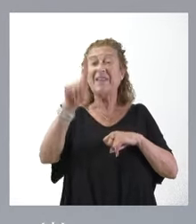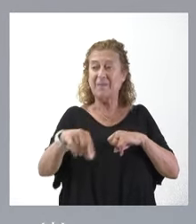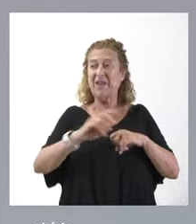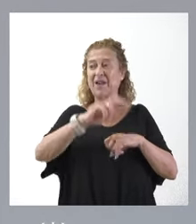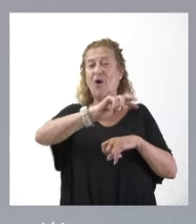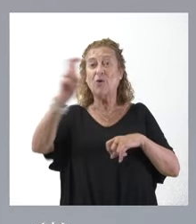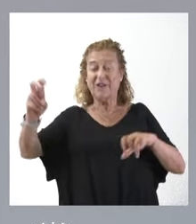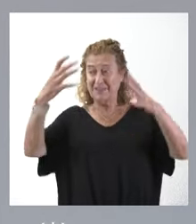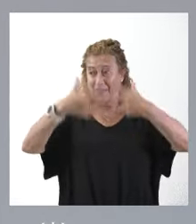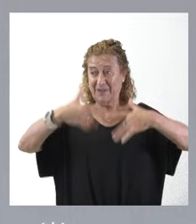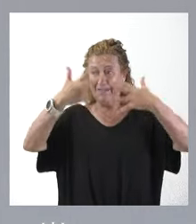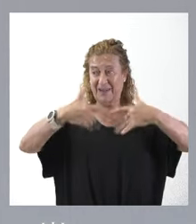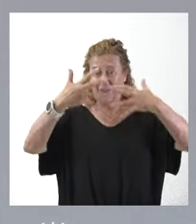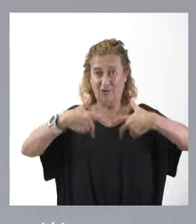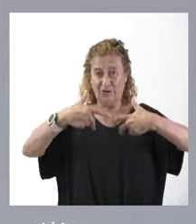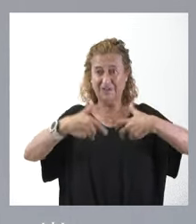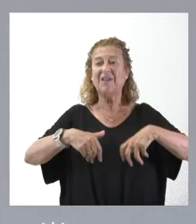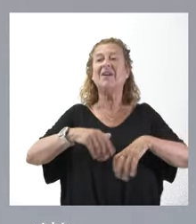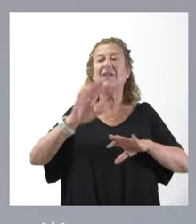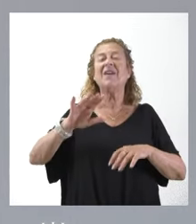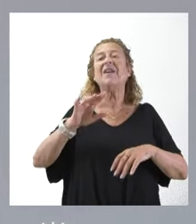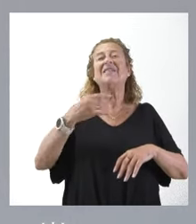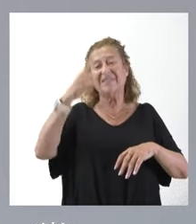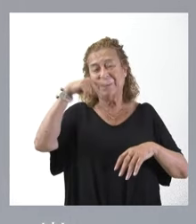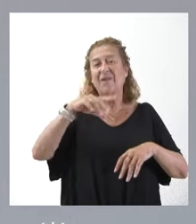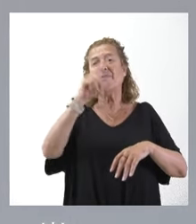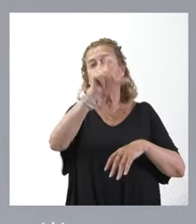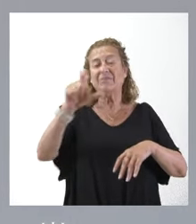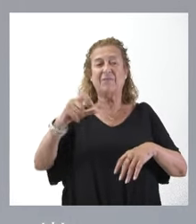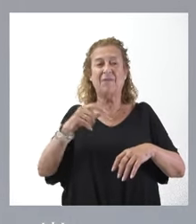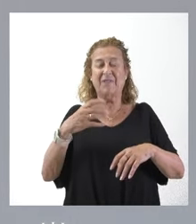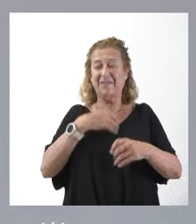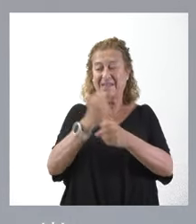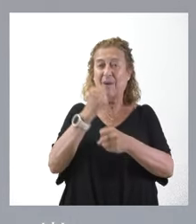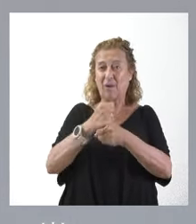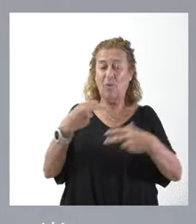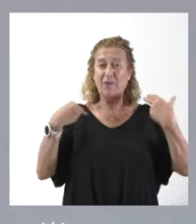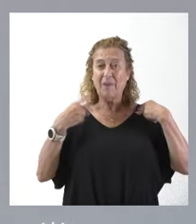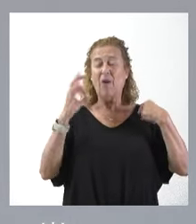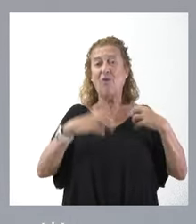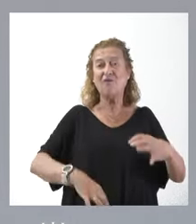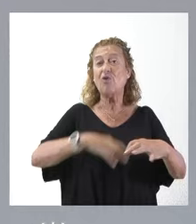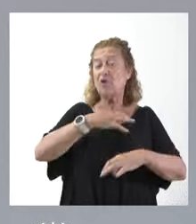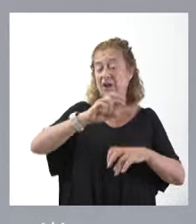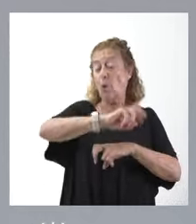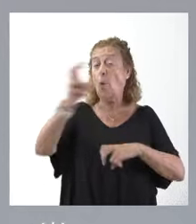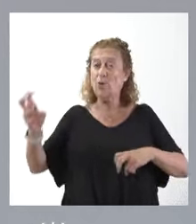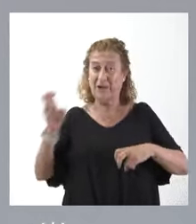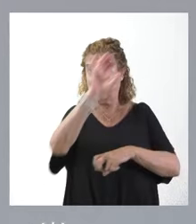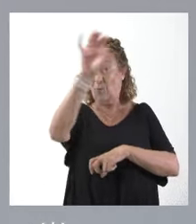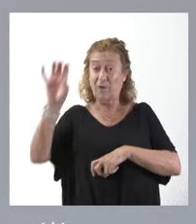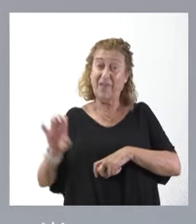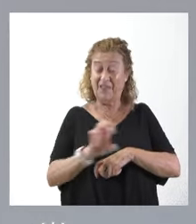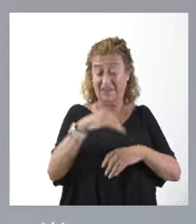otras administraciones. Véase los propios empleados municipales o funcionarios de otras comunidades autónomas